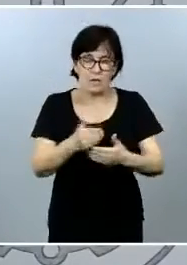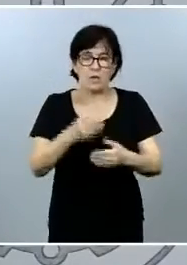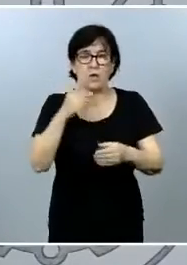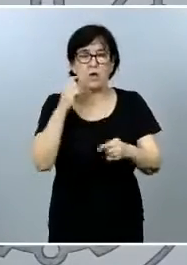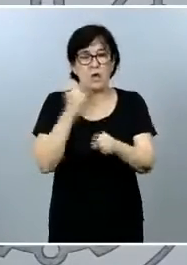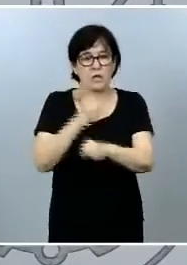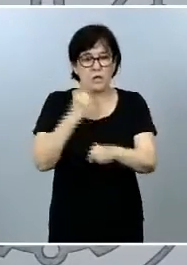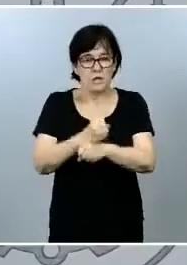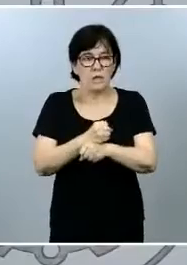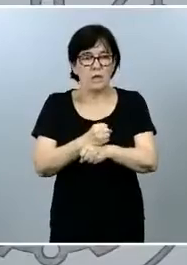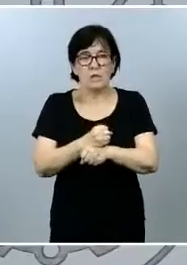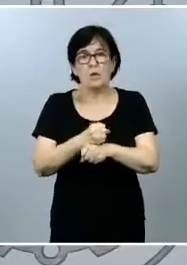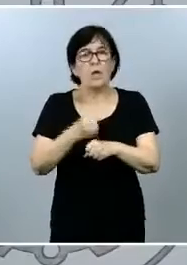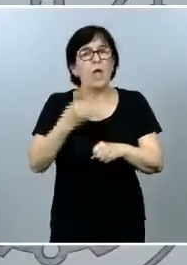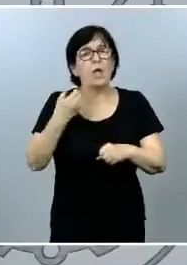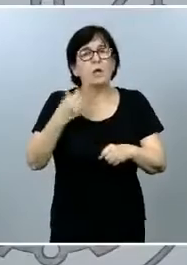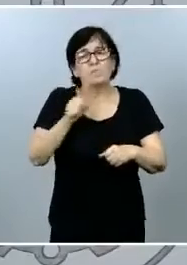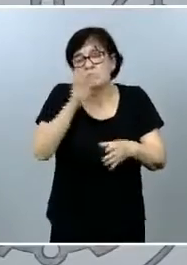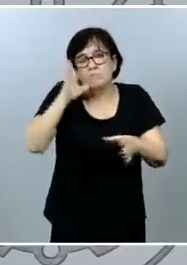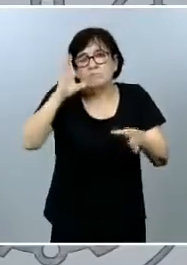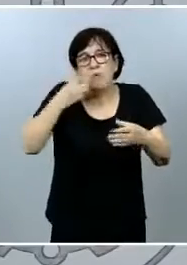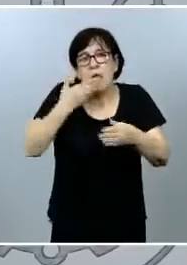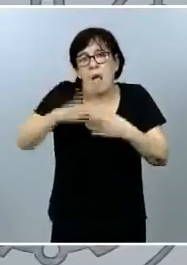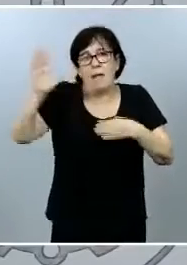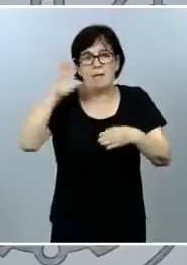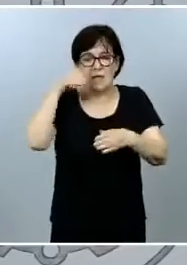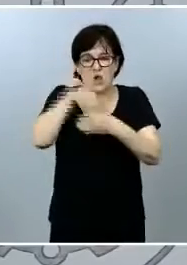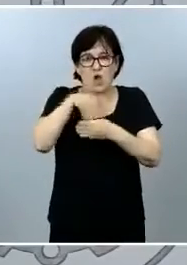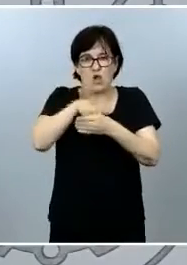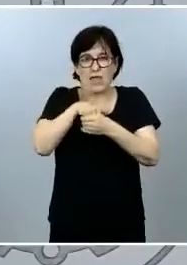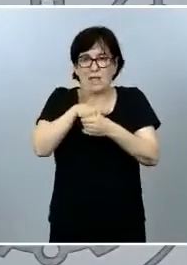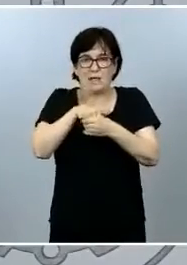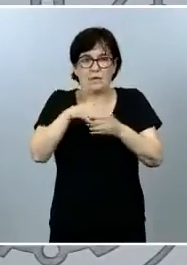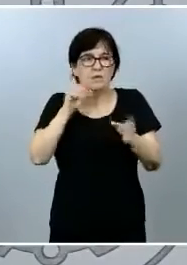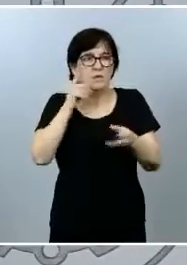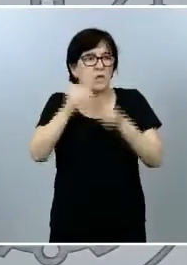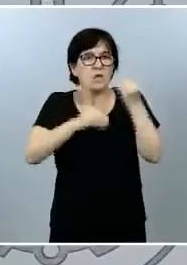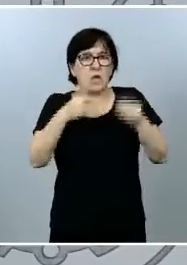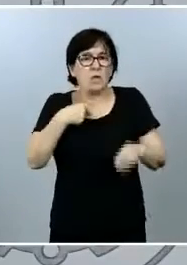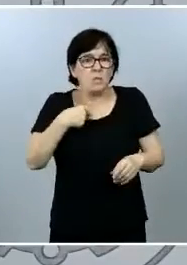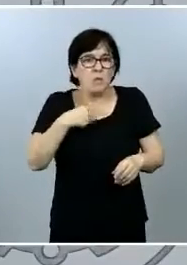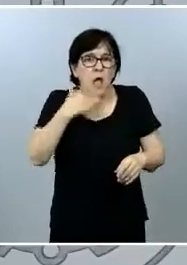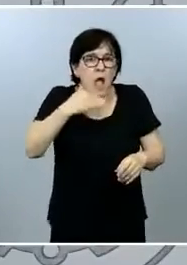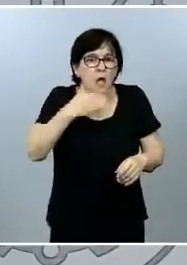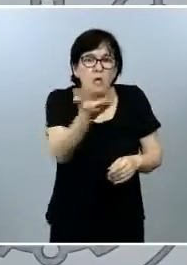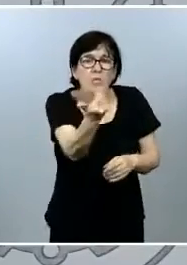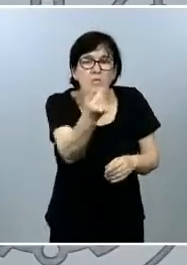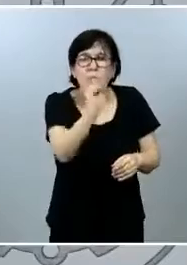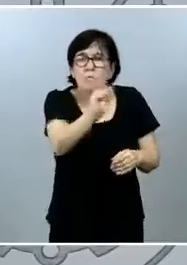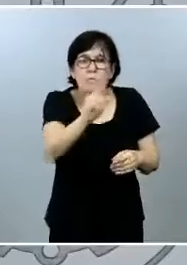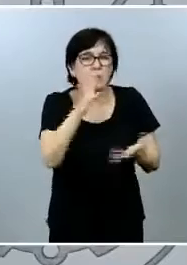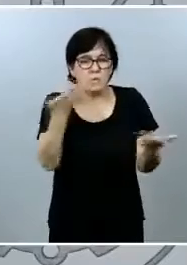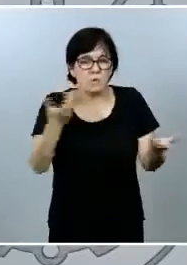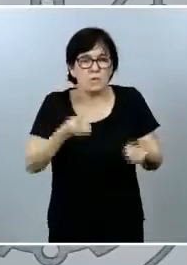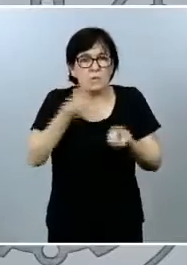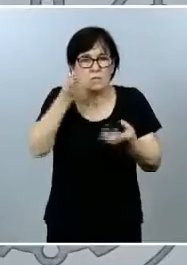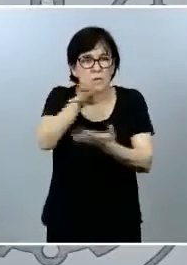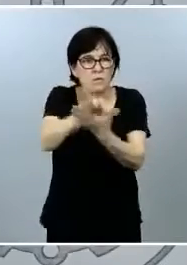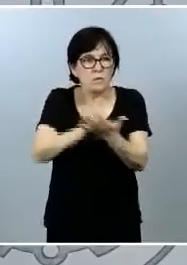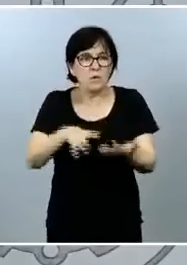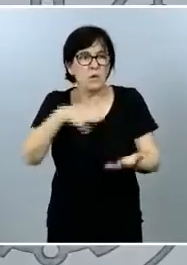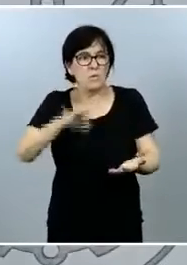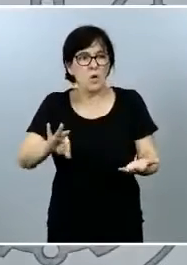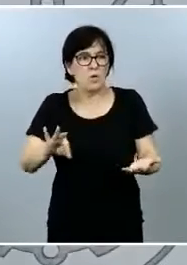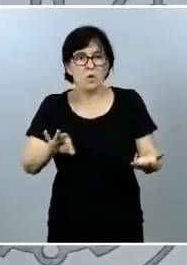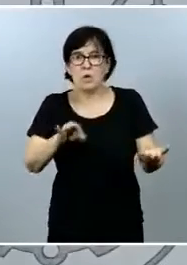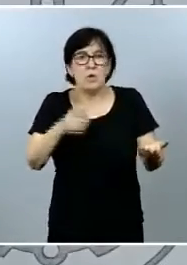con independencia de los contenidos pero en ningún caso se ha producido injerencia como lo pone de manifiesto el que se ha podido evacuar